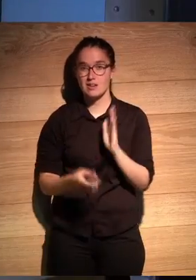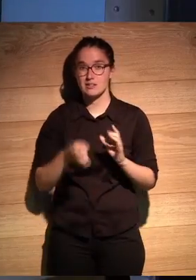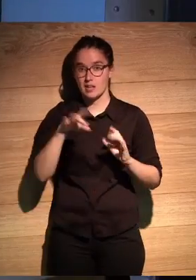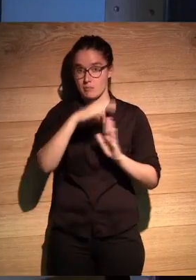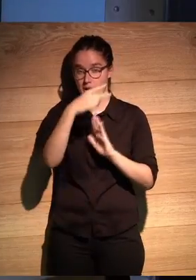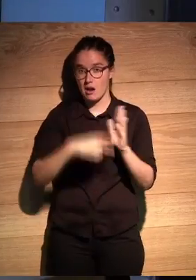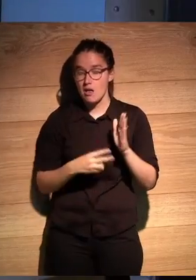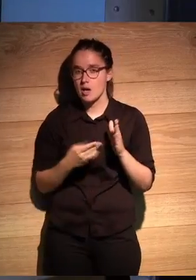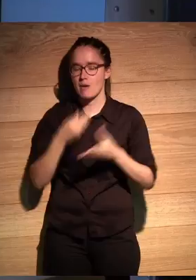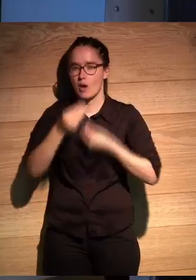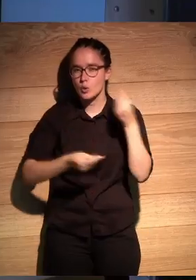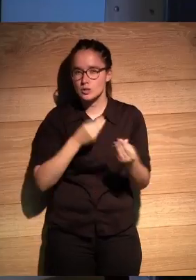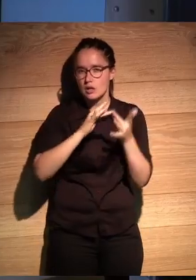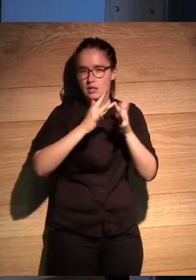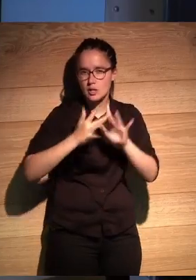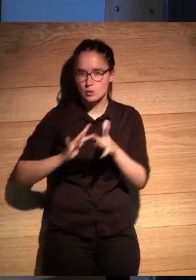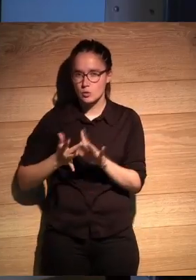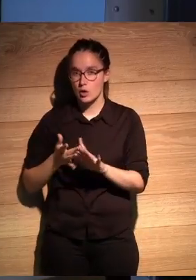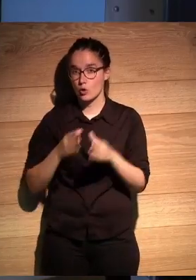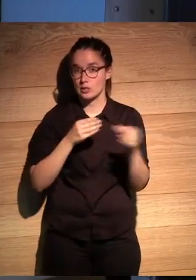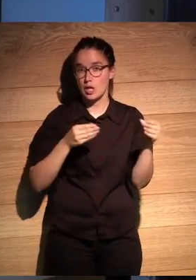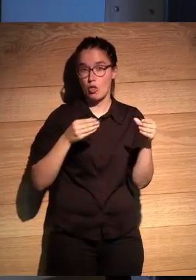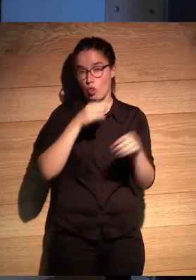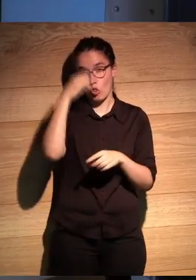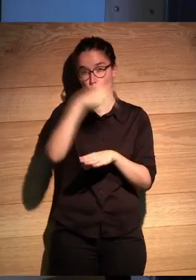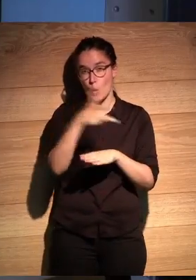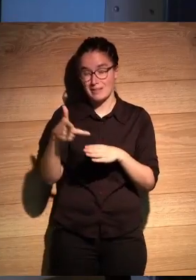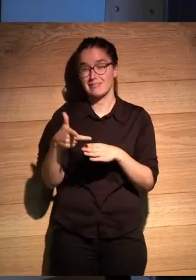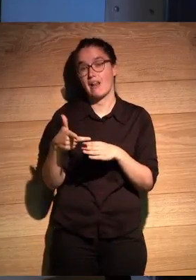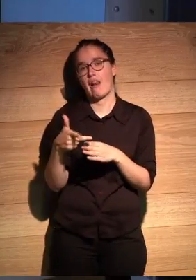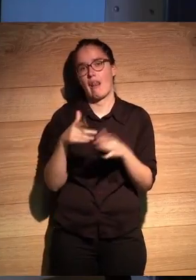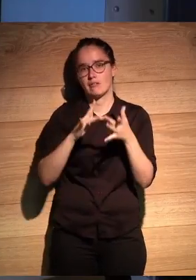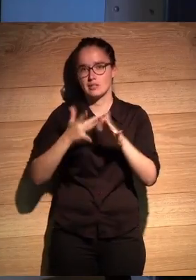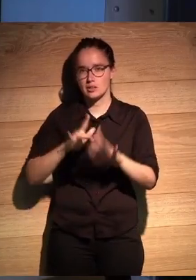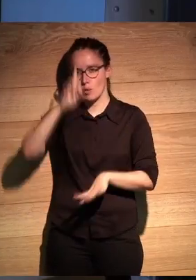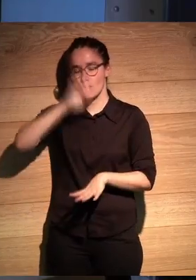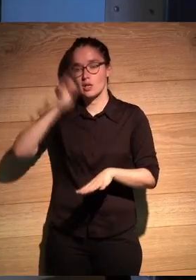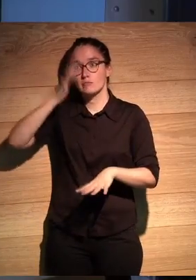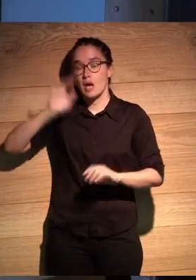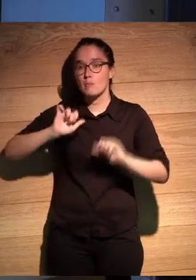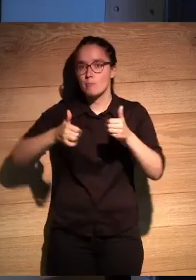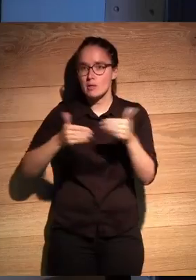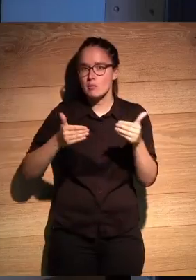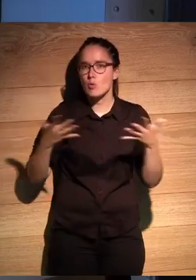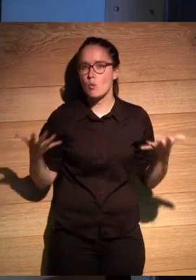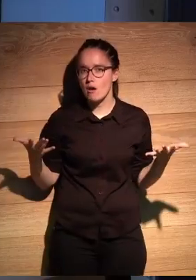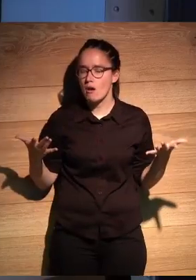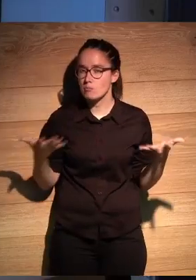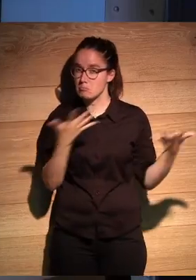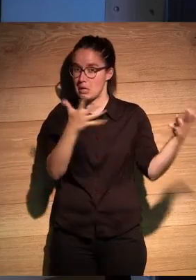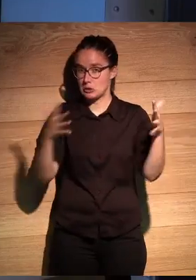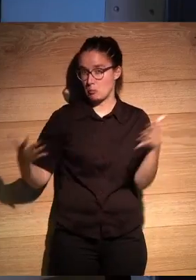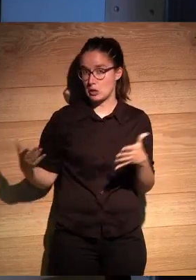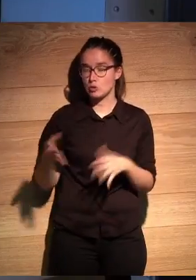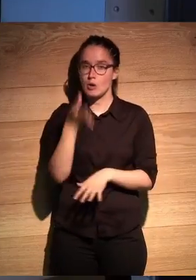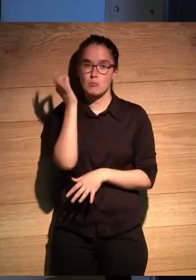quién va a navegar y a interactuar con este documental interactivo. Bien, el perfil que nos imaginábamos en un inicio más o menos sería